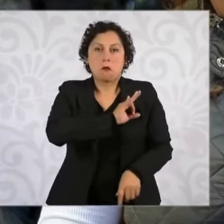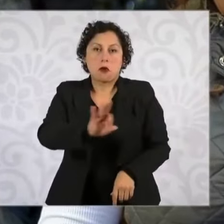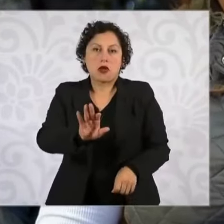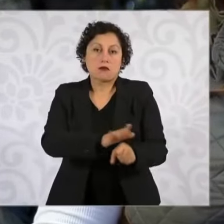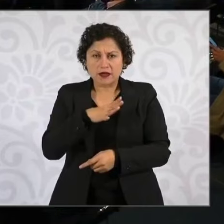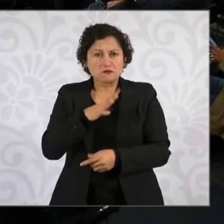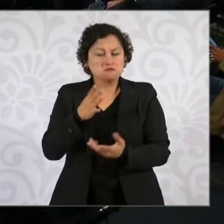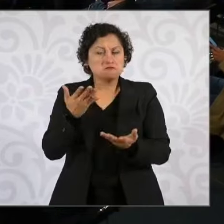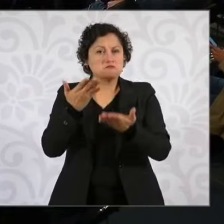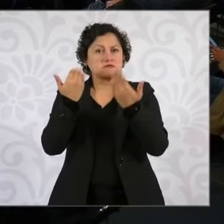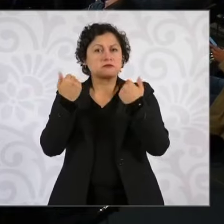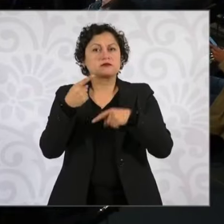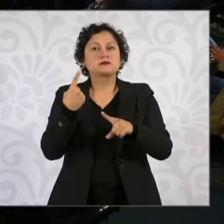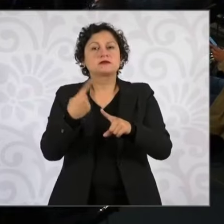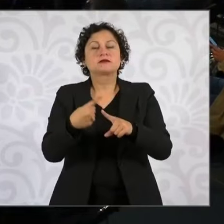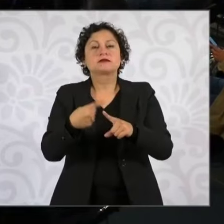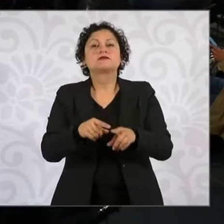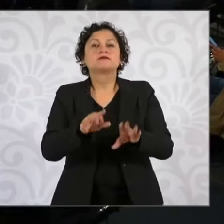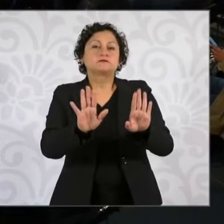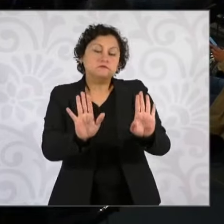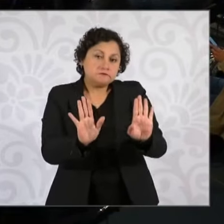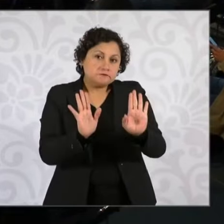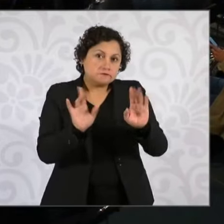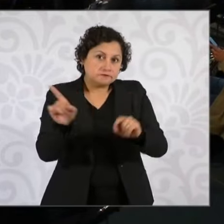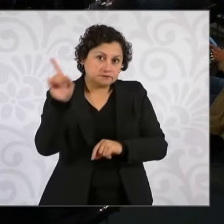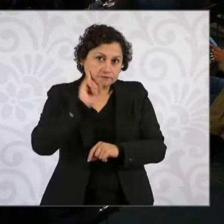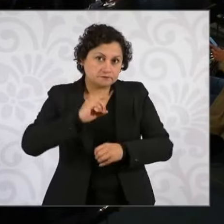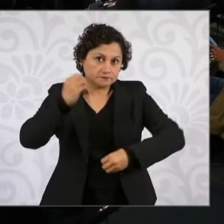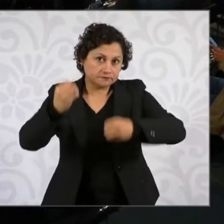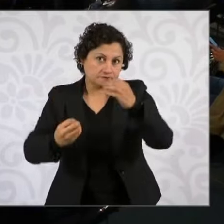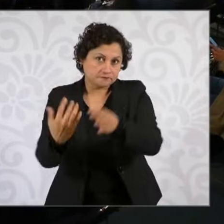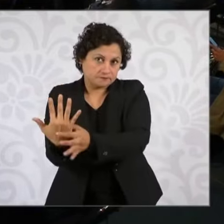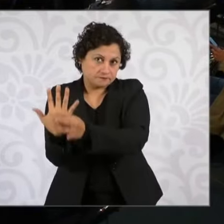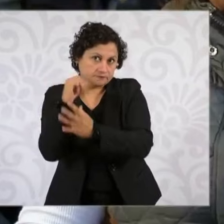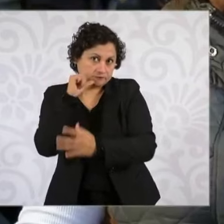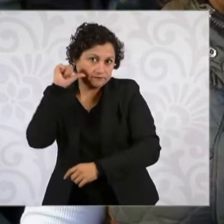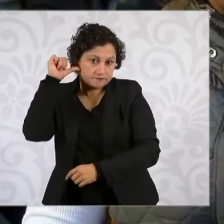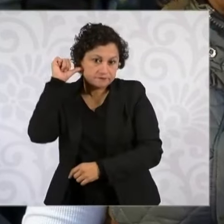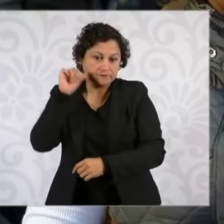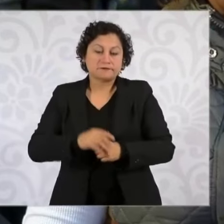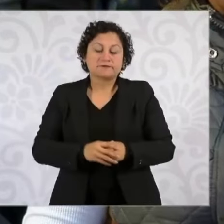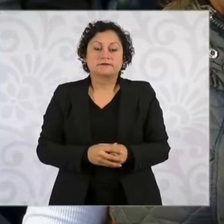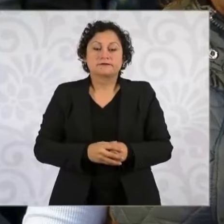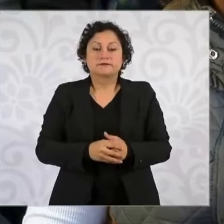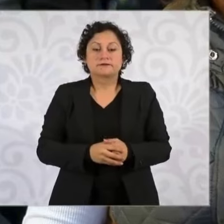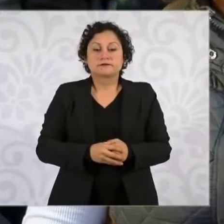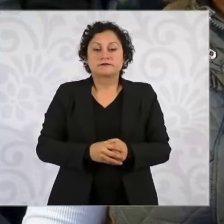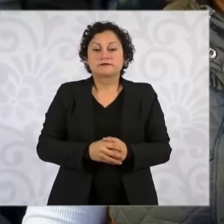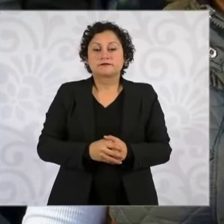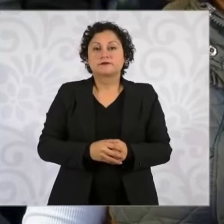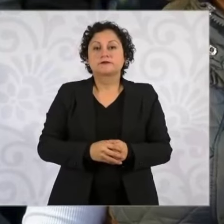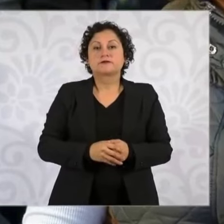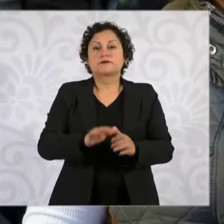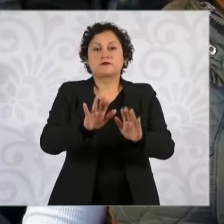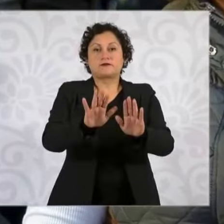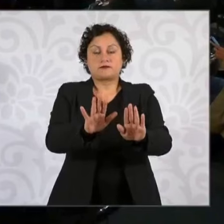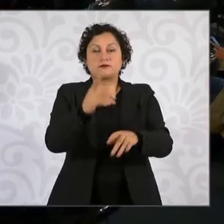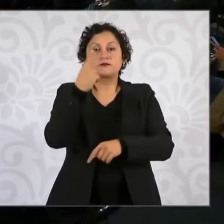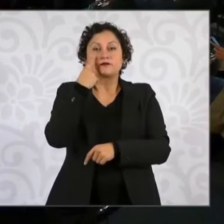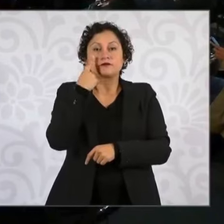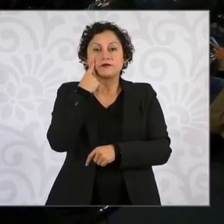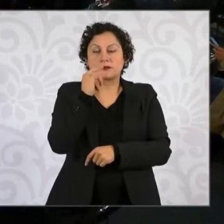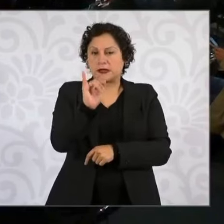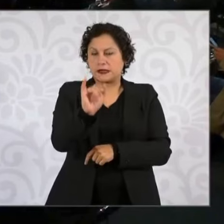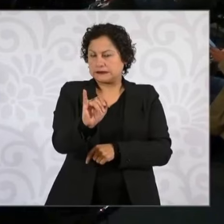del poder judicial. Es lo que mencionó la jueza el día de ayer. Pero, a ver, por